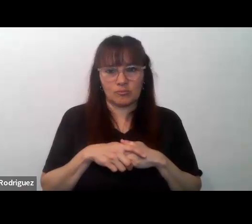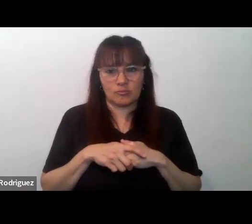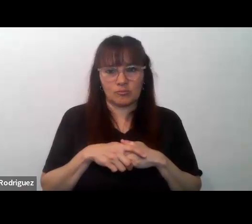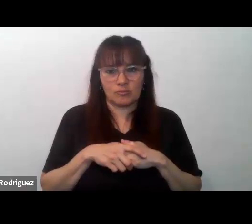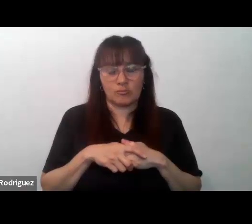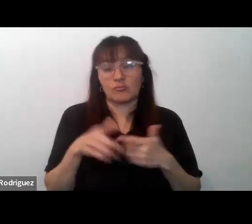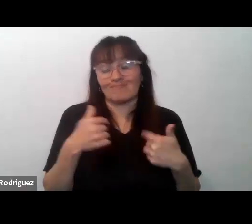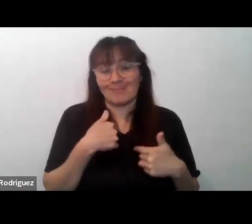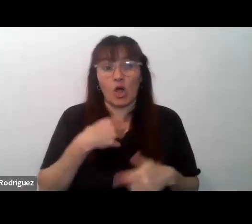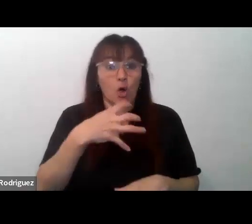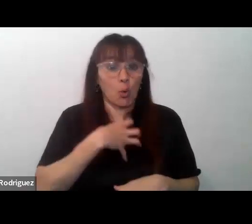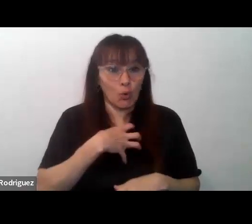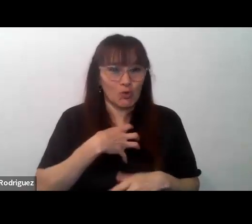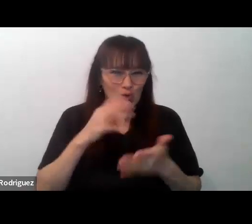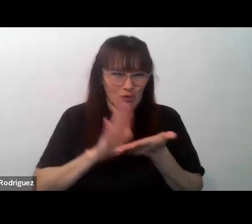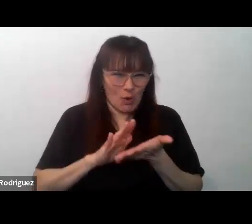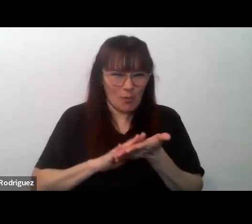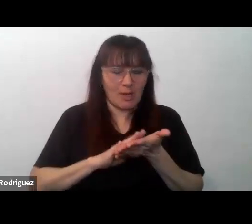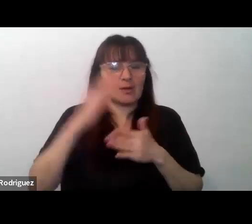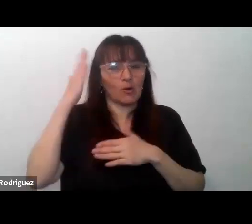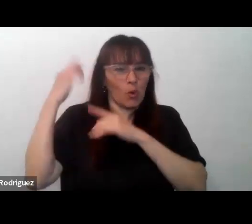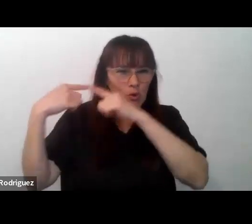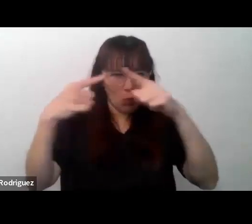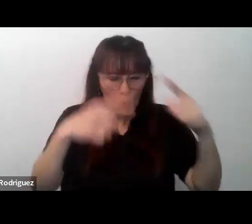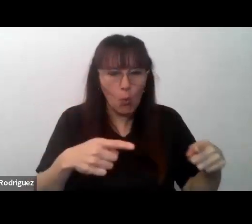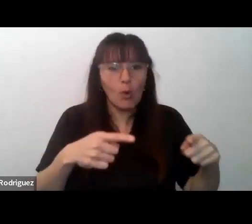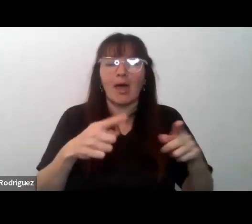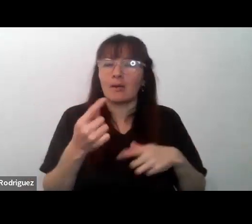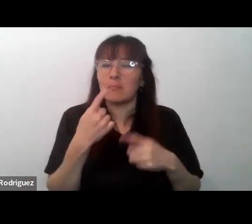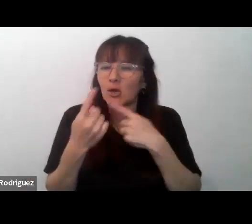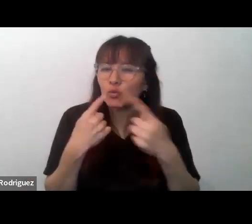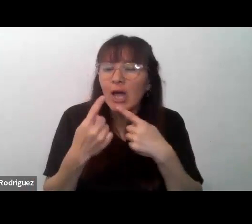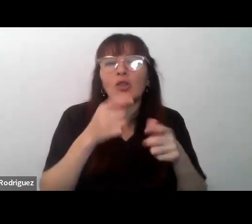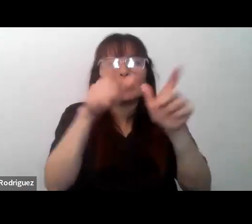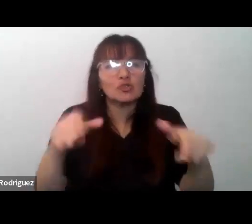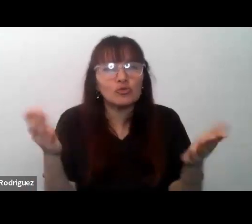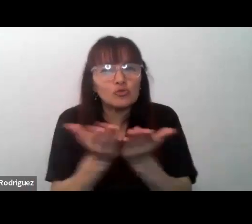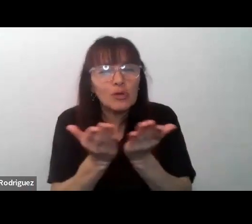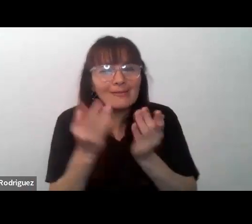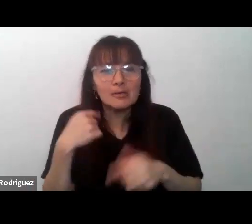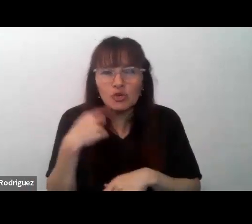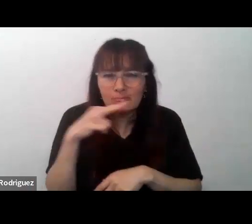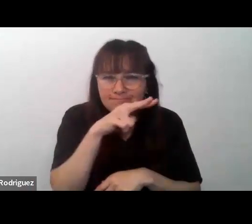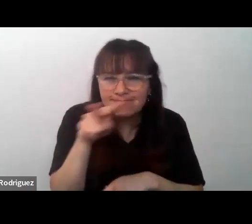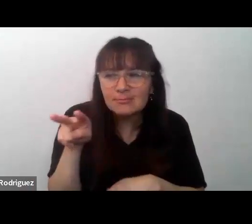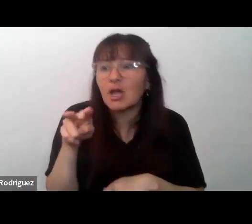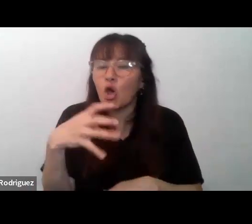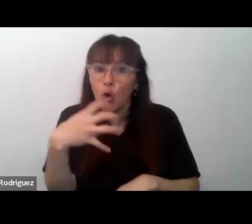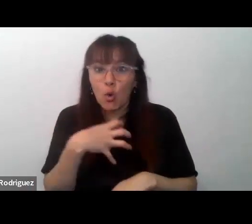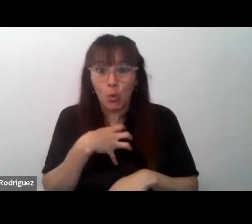mis cursos sobre interculturalidad y interpelando a los estudiantes he observado que el curso